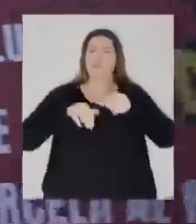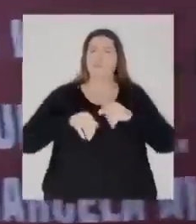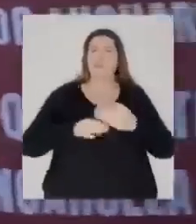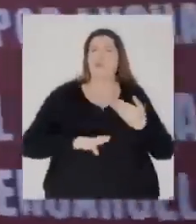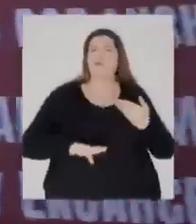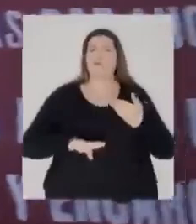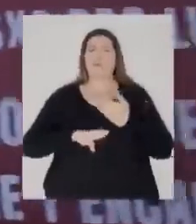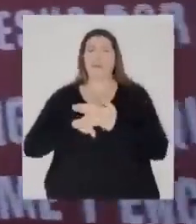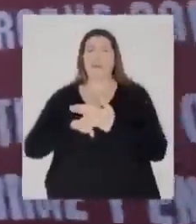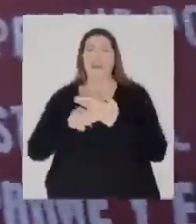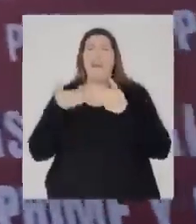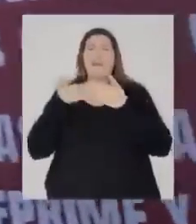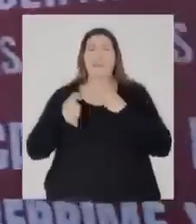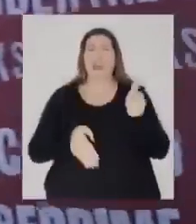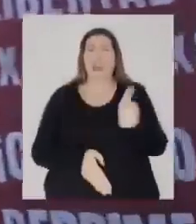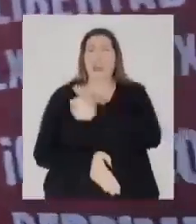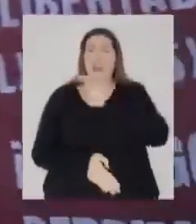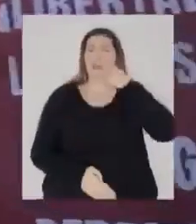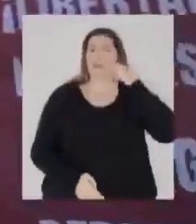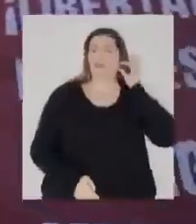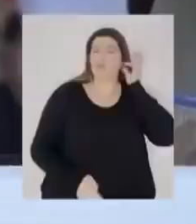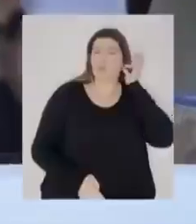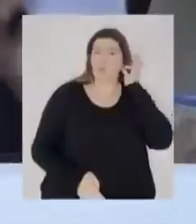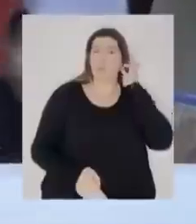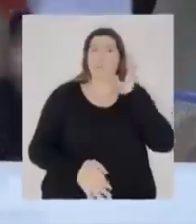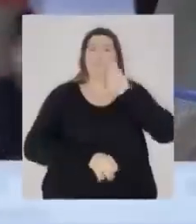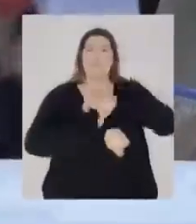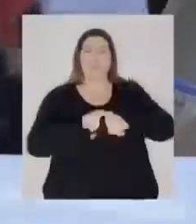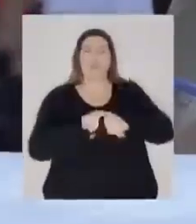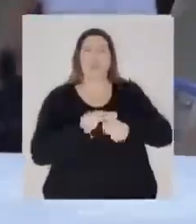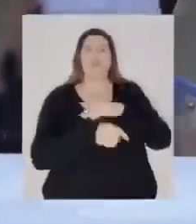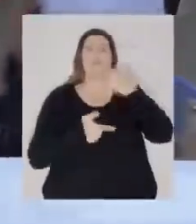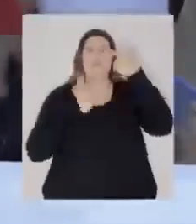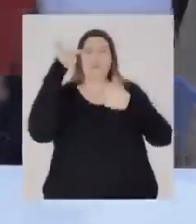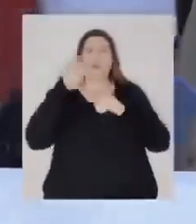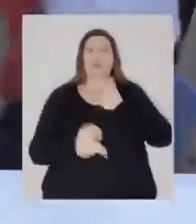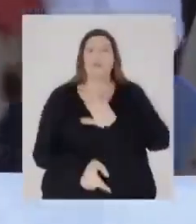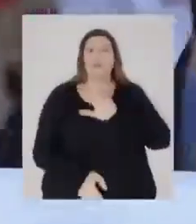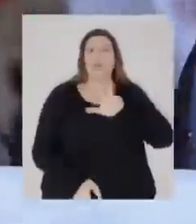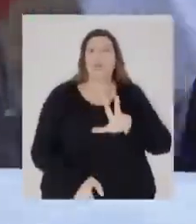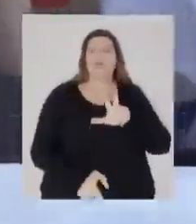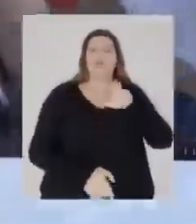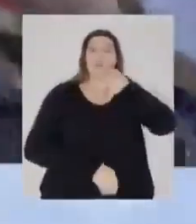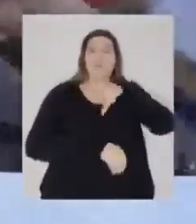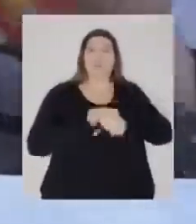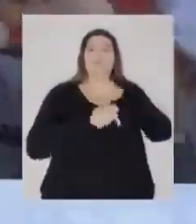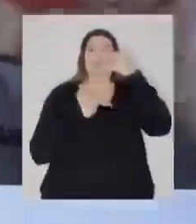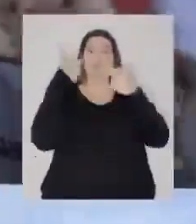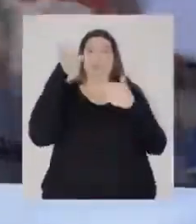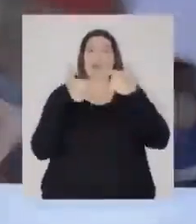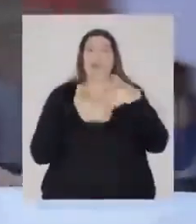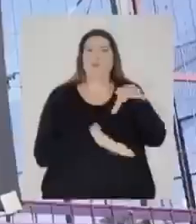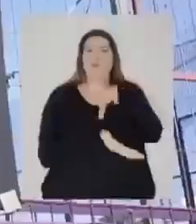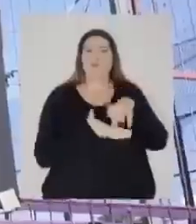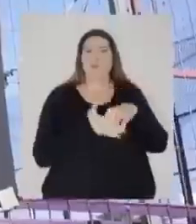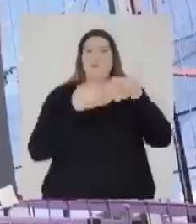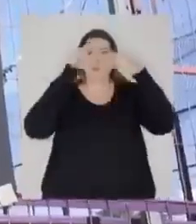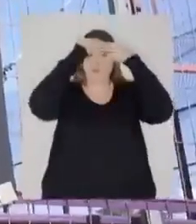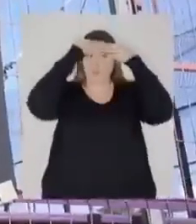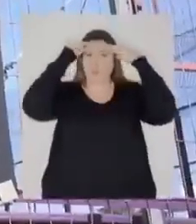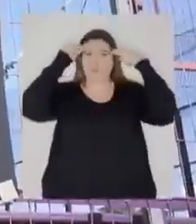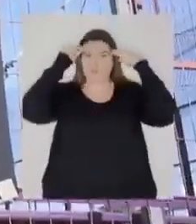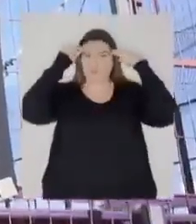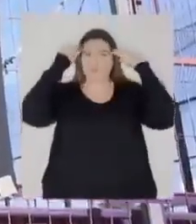de la libertad a todos y a todas las presos políticos. A los 58 presos políticos que en este momento son del pueblo mapuche.